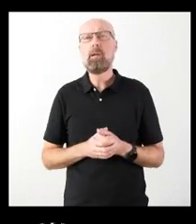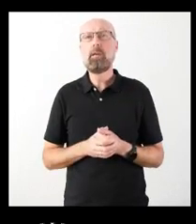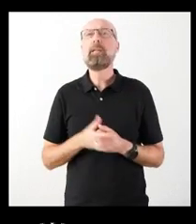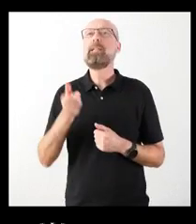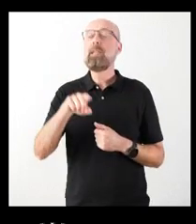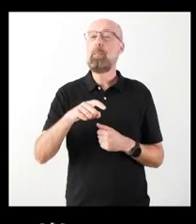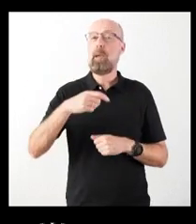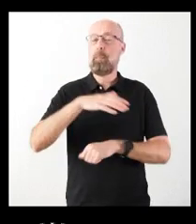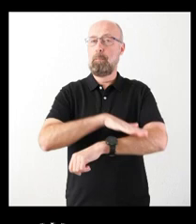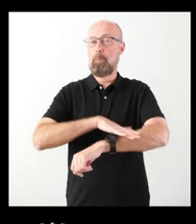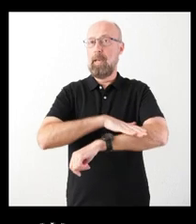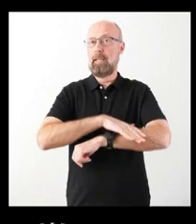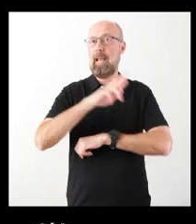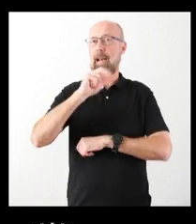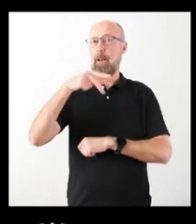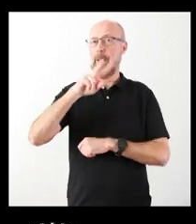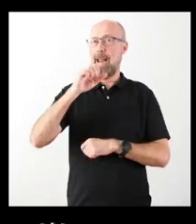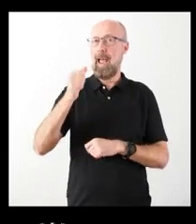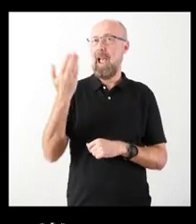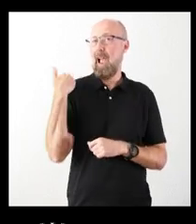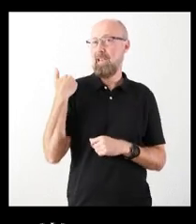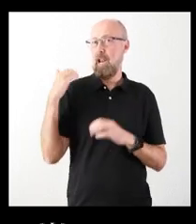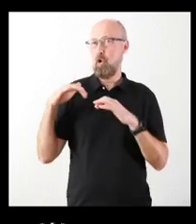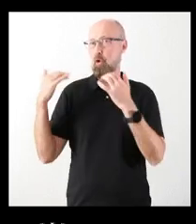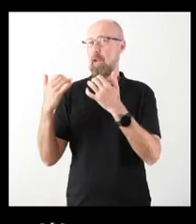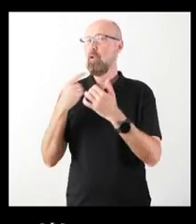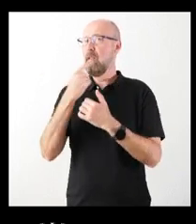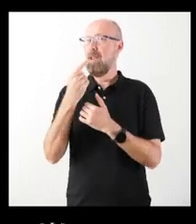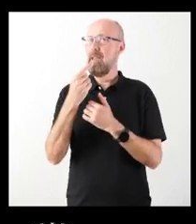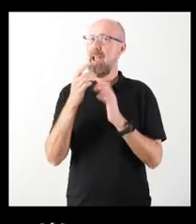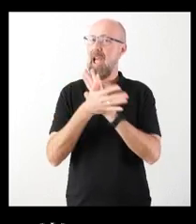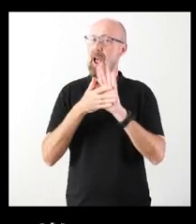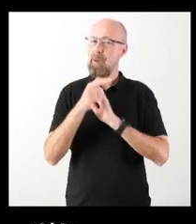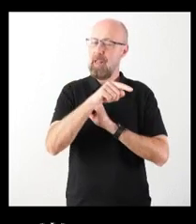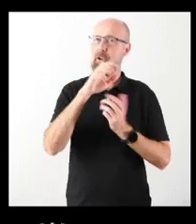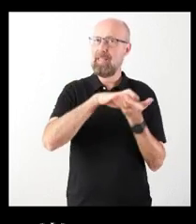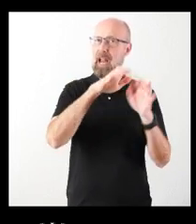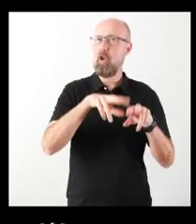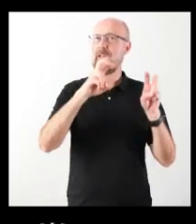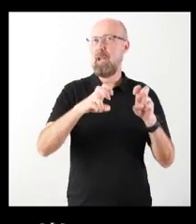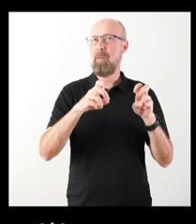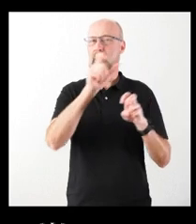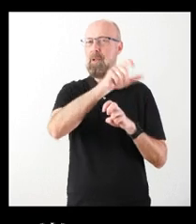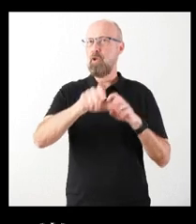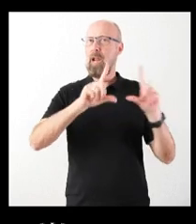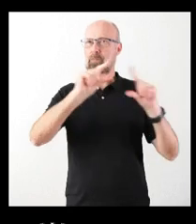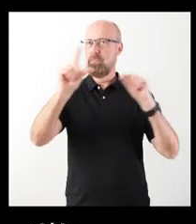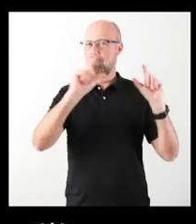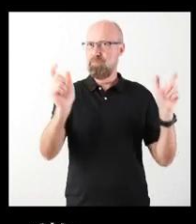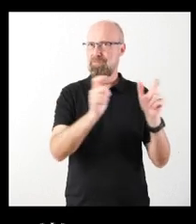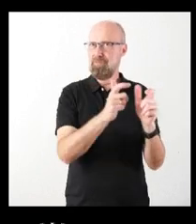Rivera ayer en el Congreso se refirió de nuevo a Castilla y León en temas de despoblación y volvió a apuntar a ese